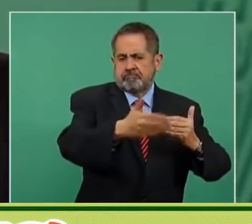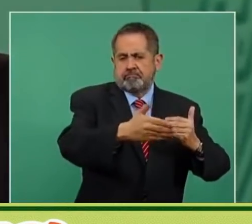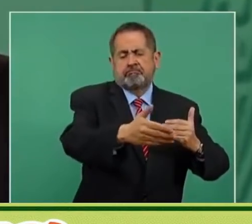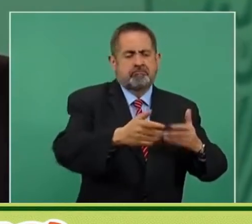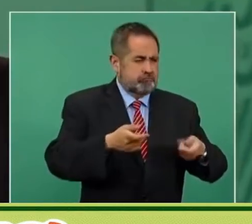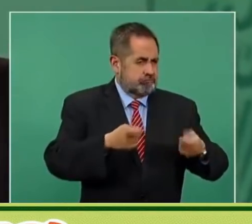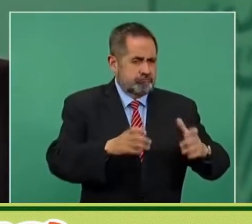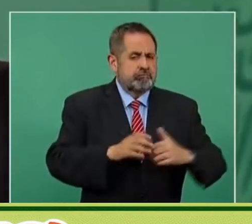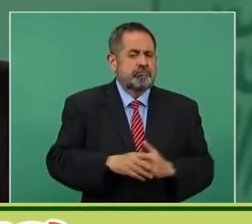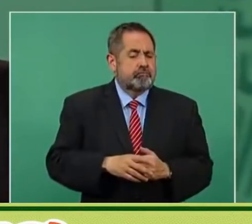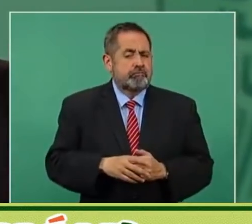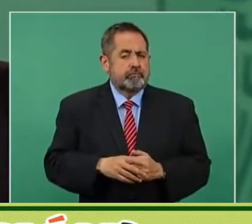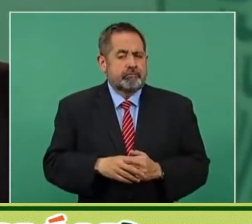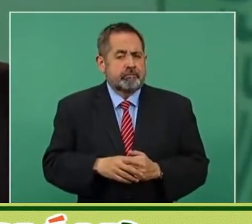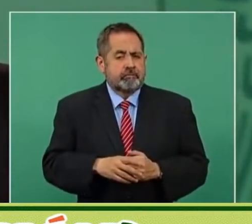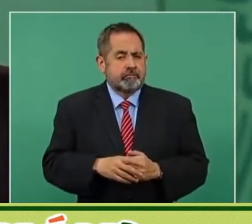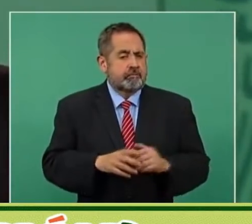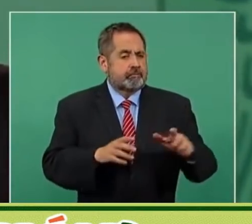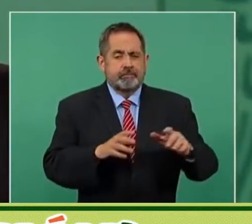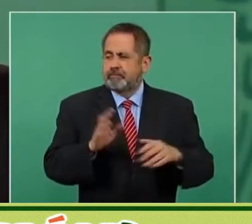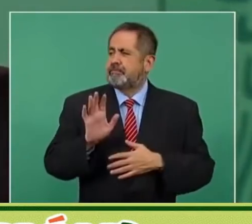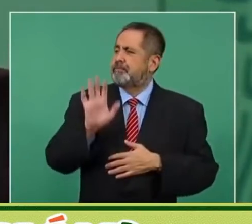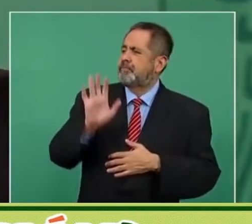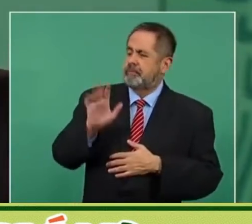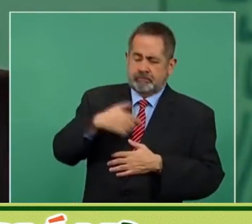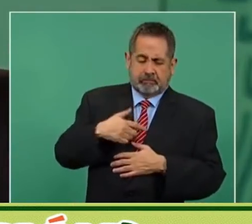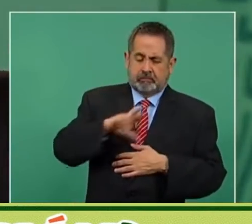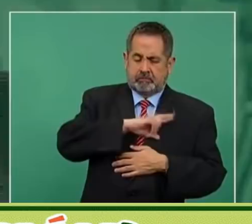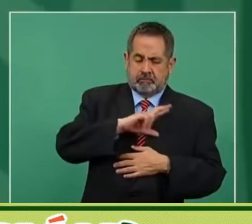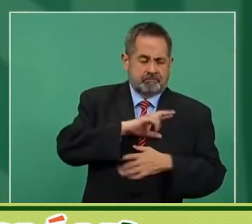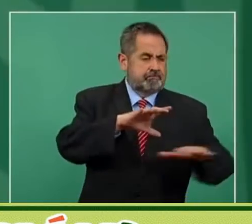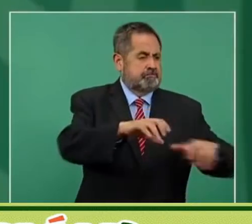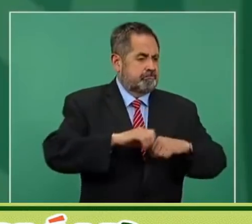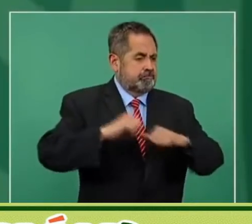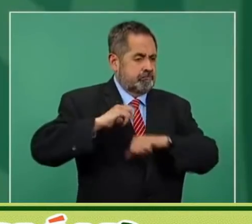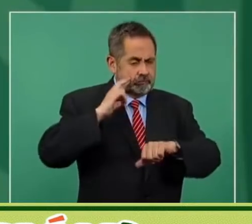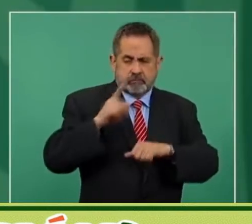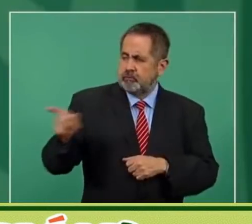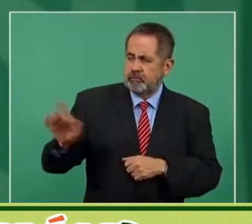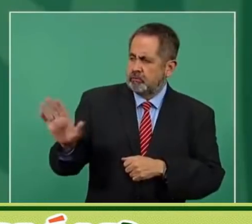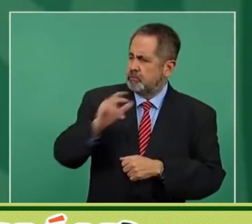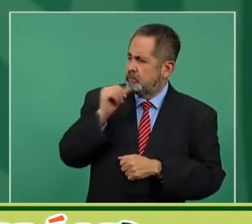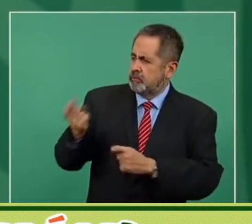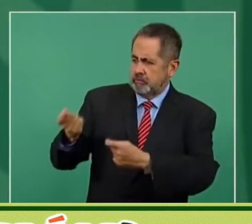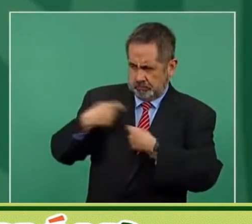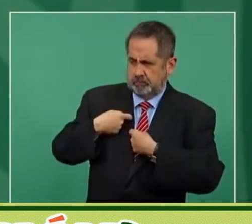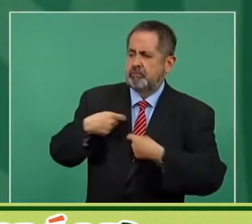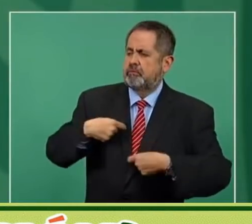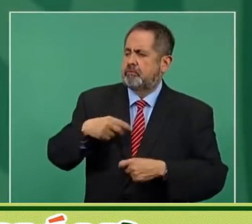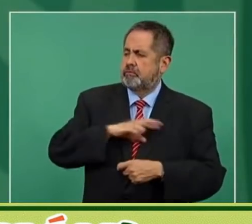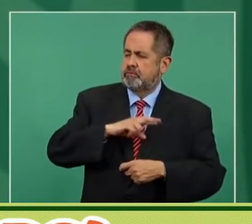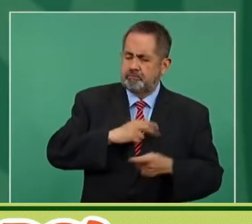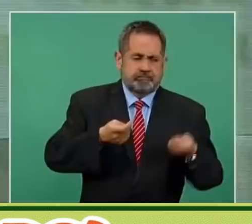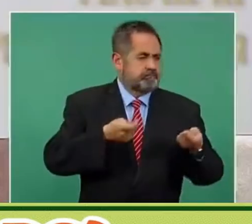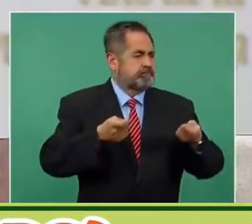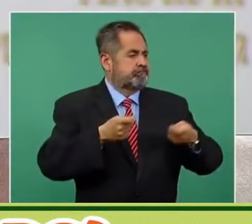Llegaron a privatizar las funciones que corresponden al Estado, al